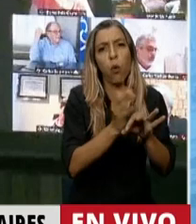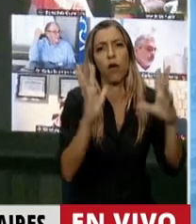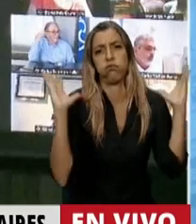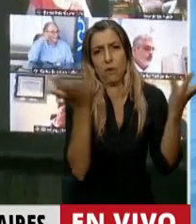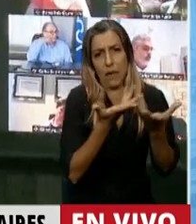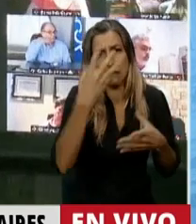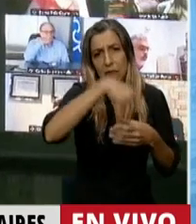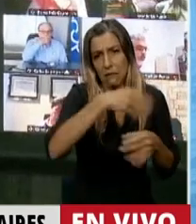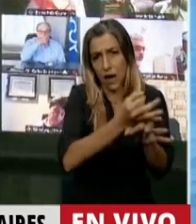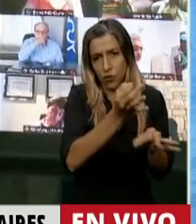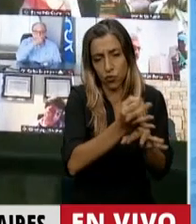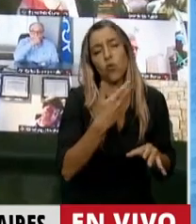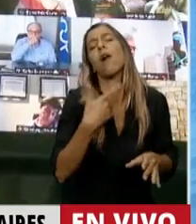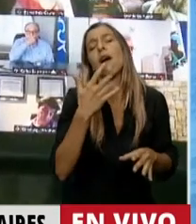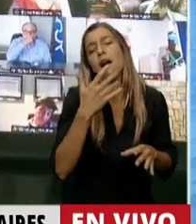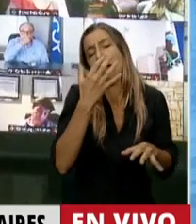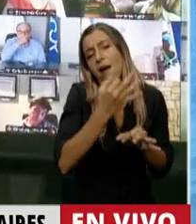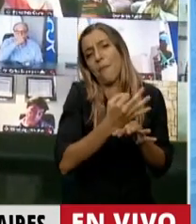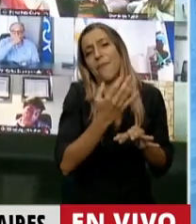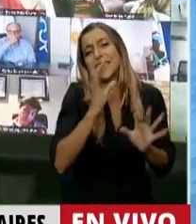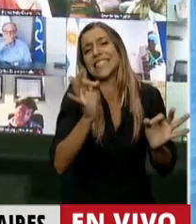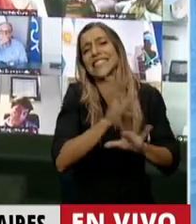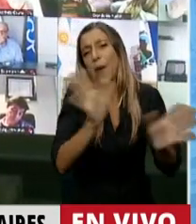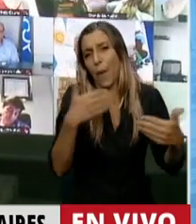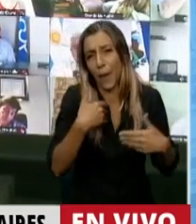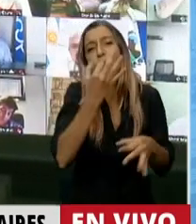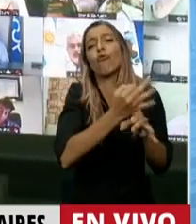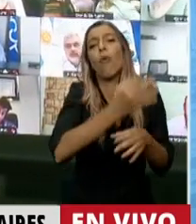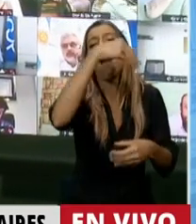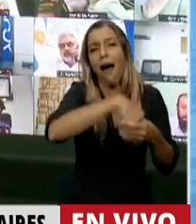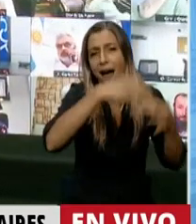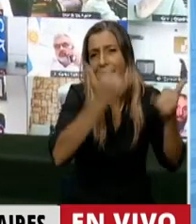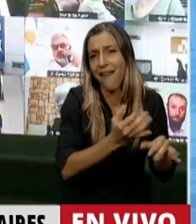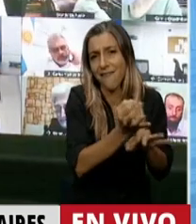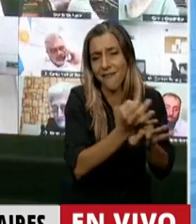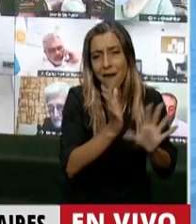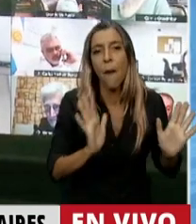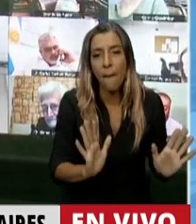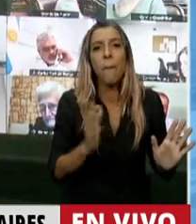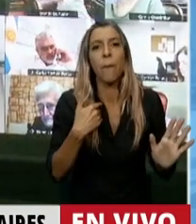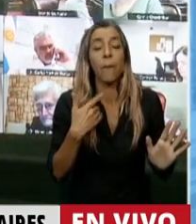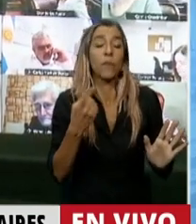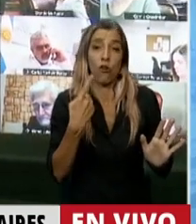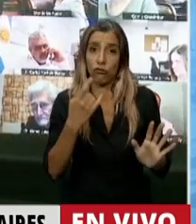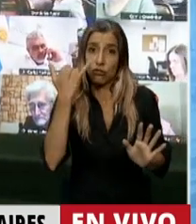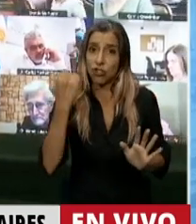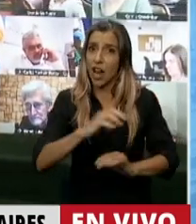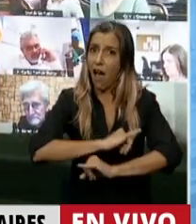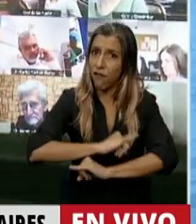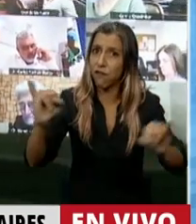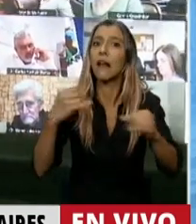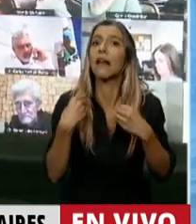de todas maneras hicimos el alerta, que no puede haber ninguna empresa que